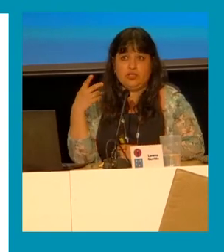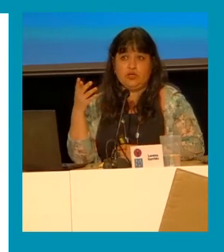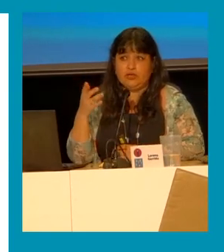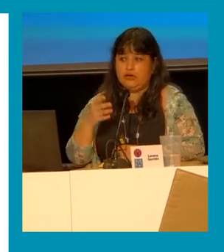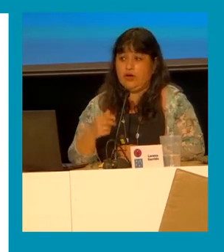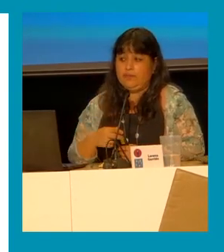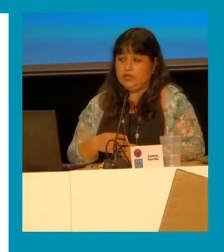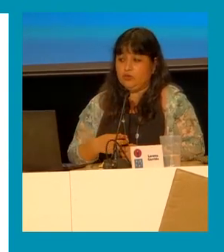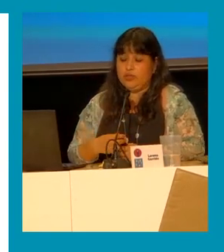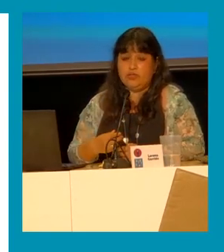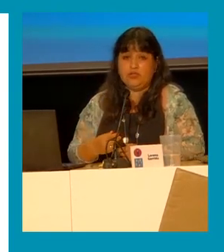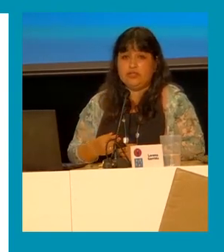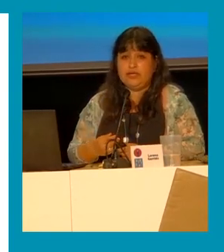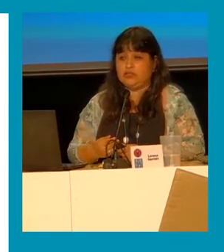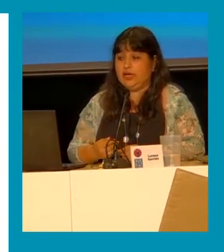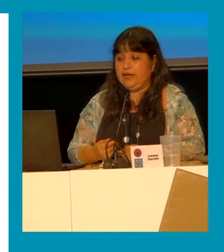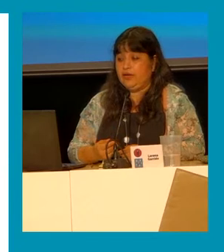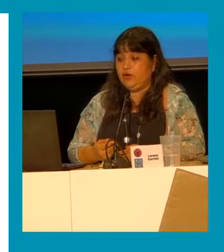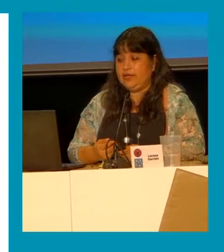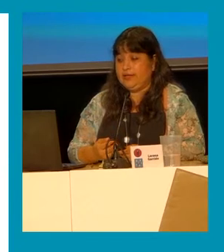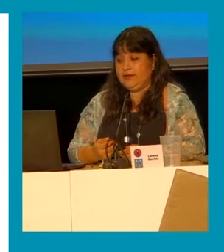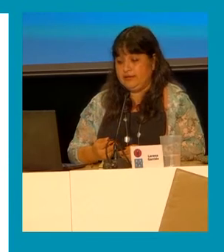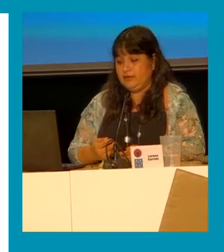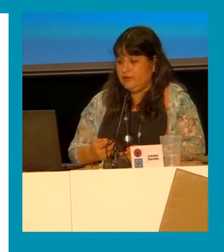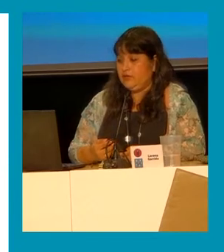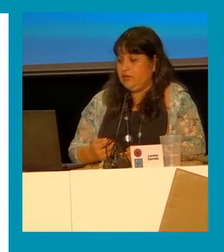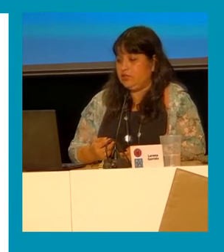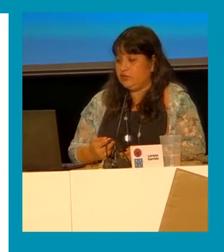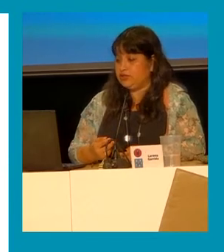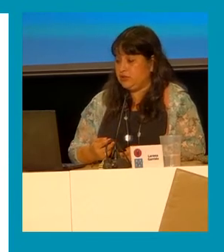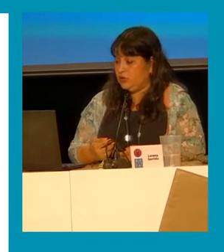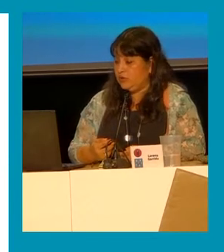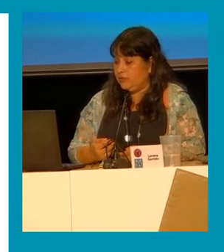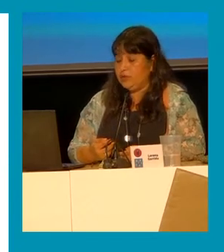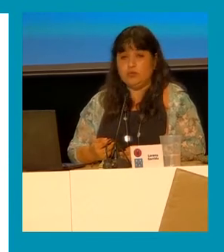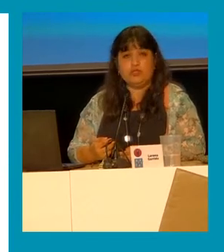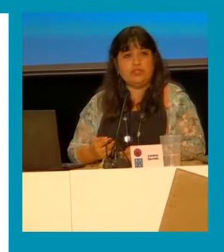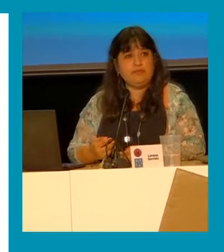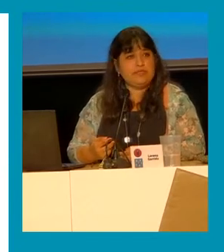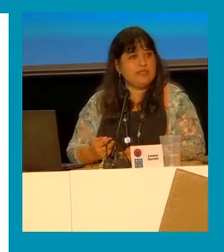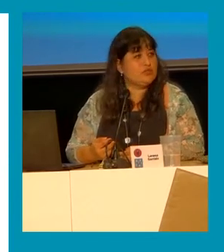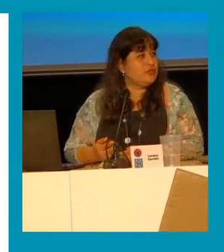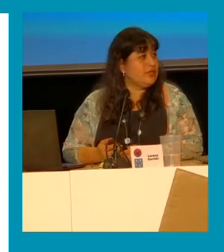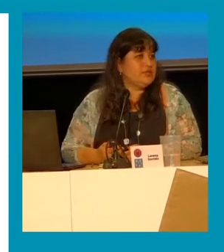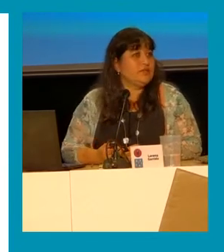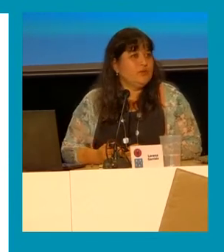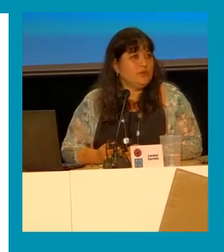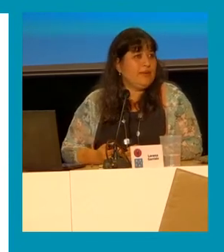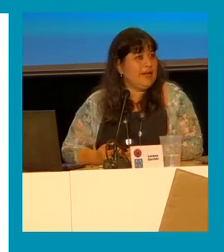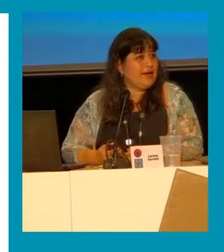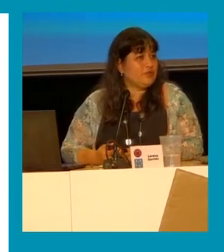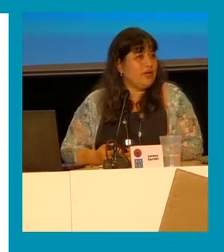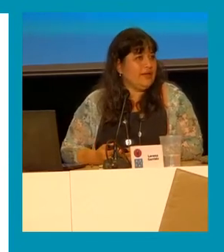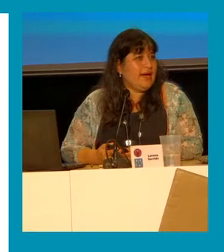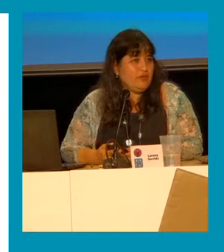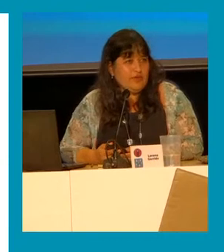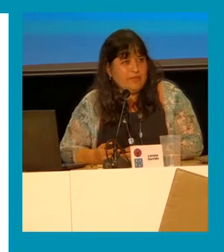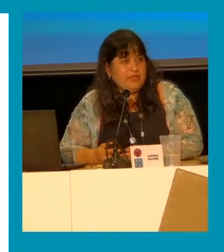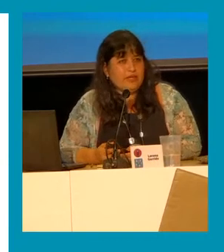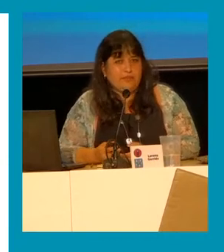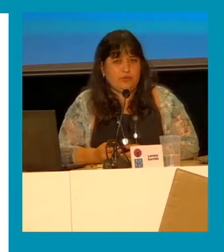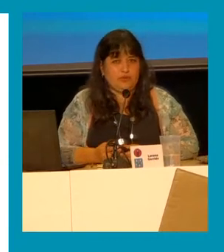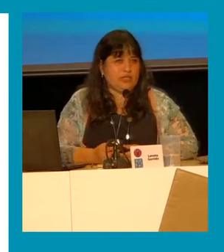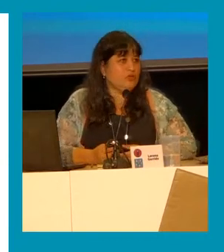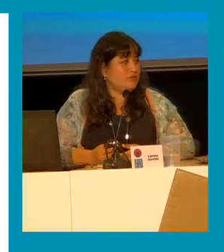dispersión que los ámbitos jurídicos internacionales no la tienen. Y entonces me pregunto siempre si esto es una mera casualidad y